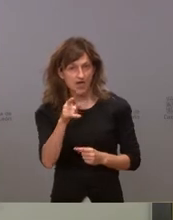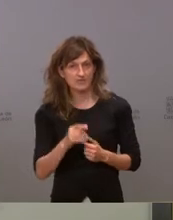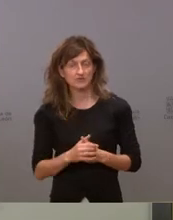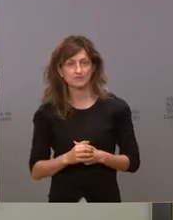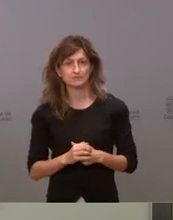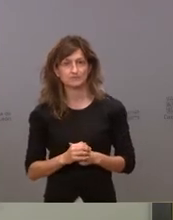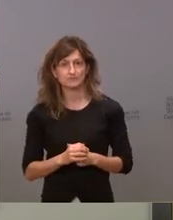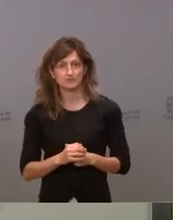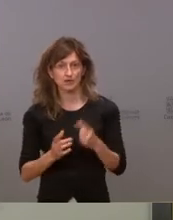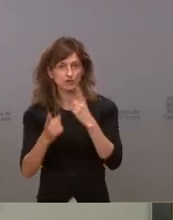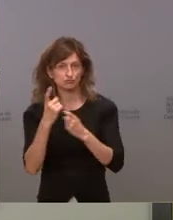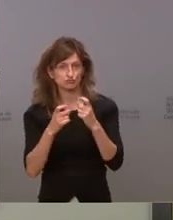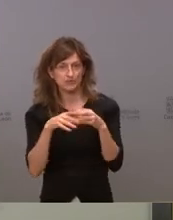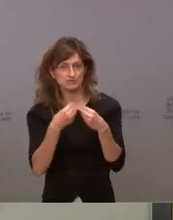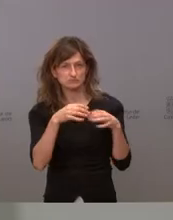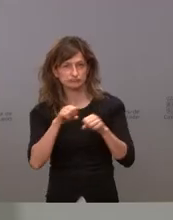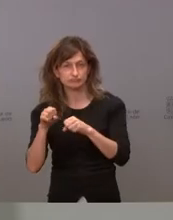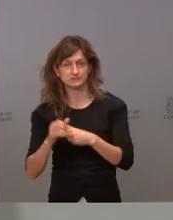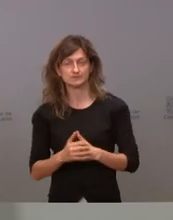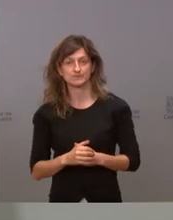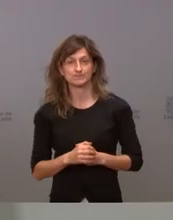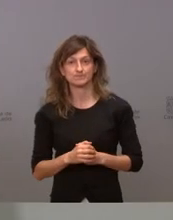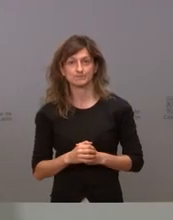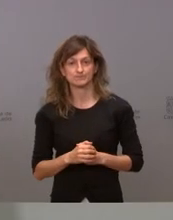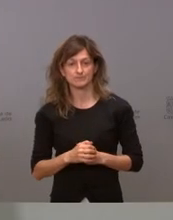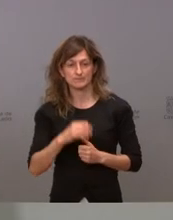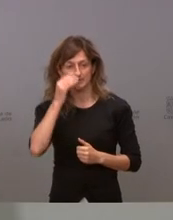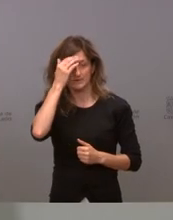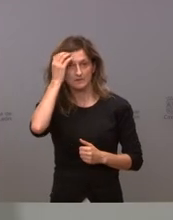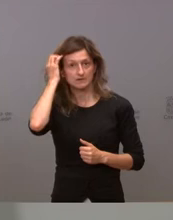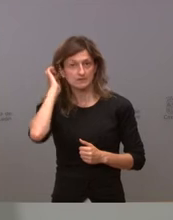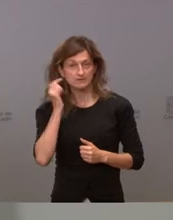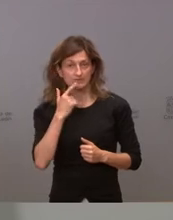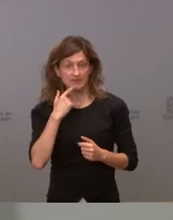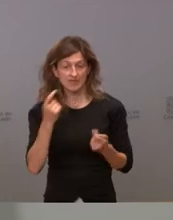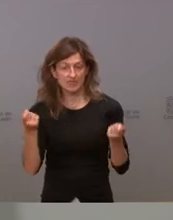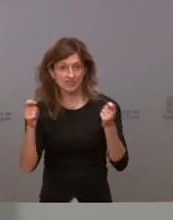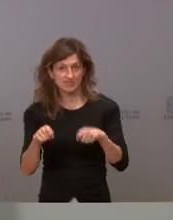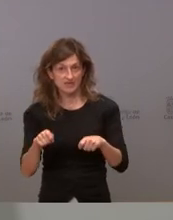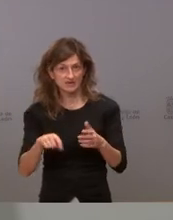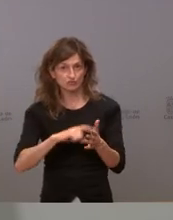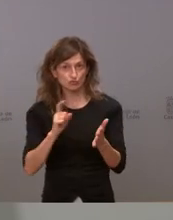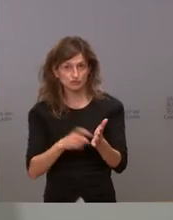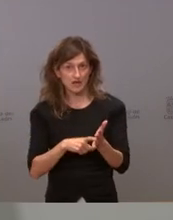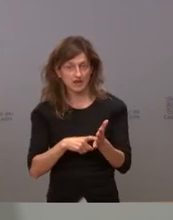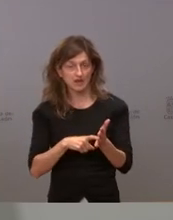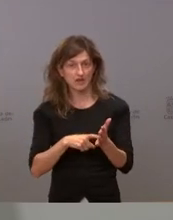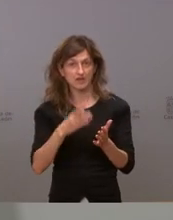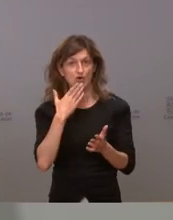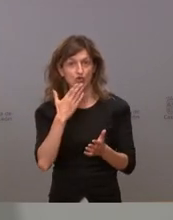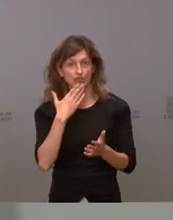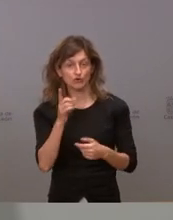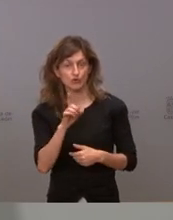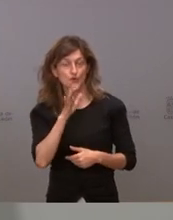saturación de las consultas gracias bien porque no se ha procedido al cierre definitivo del ocio